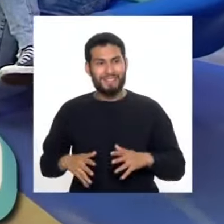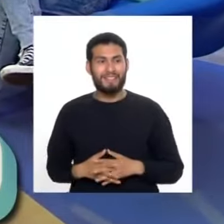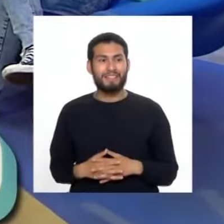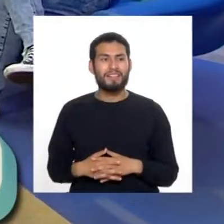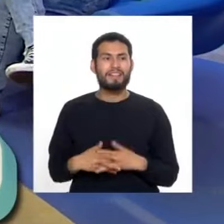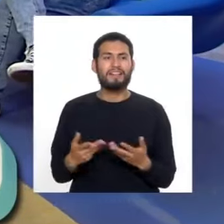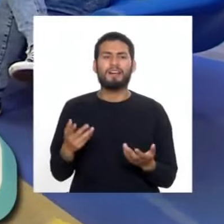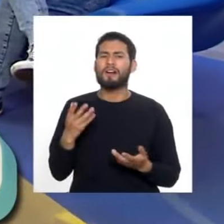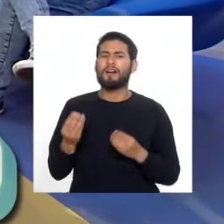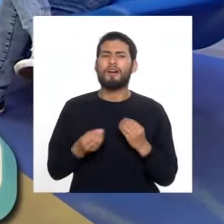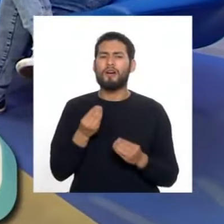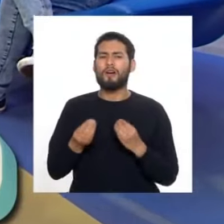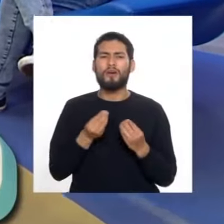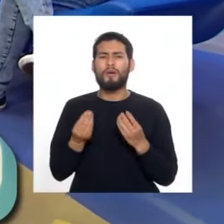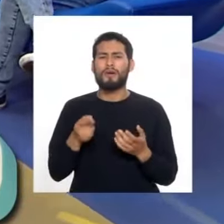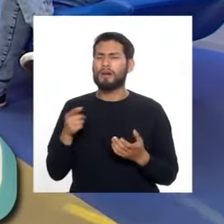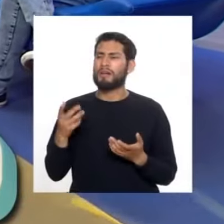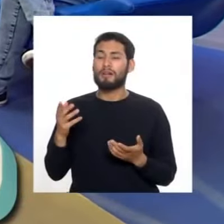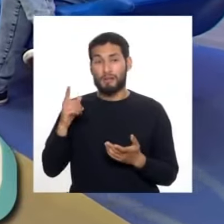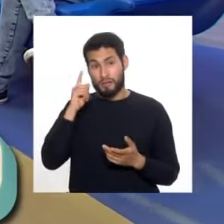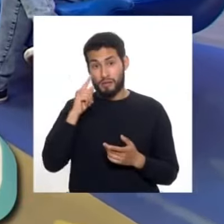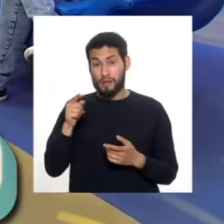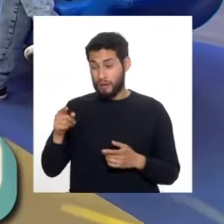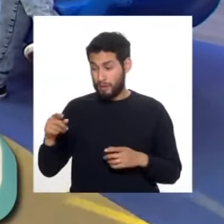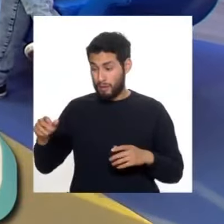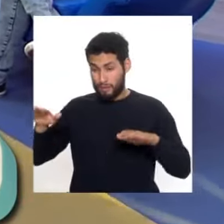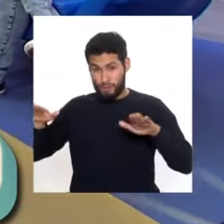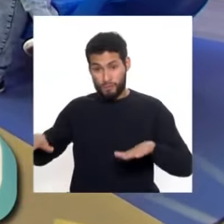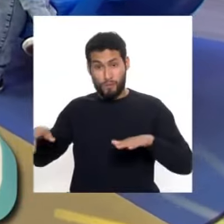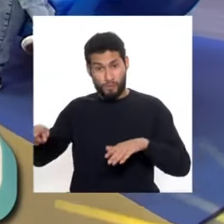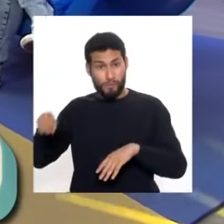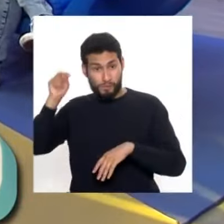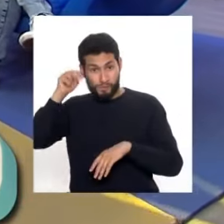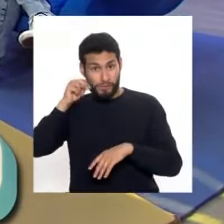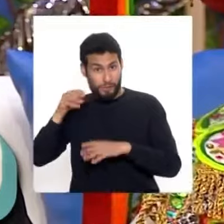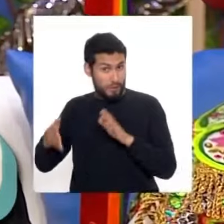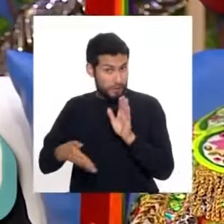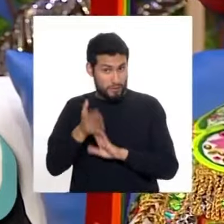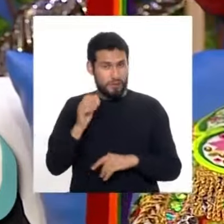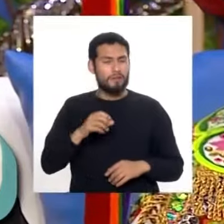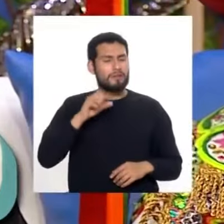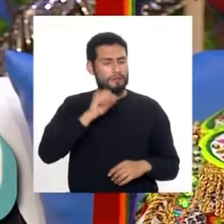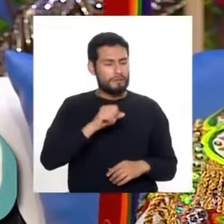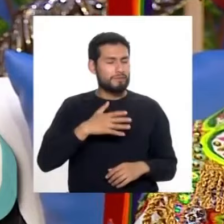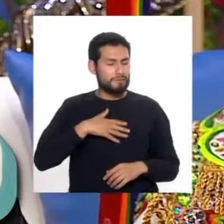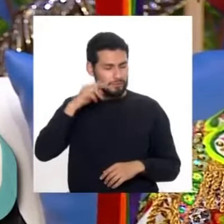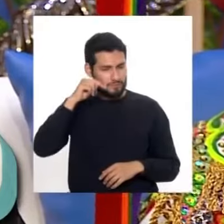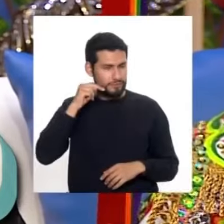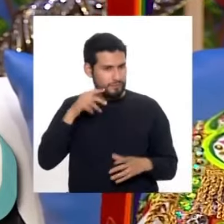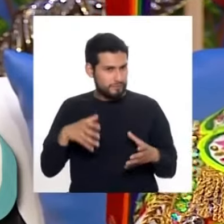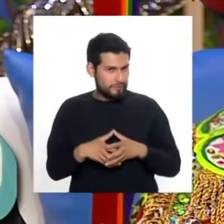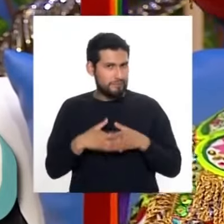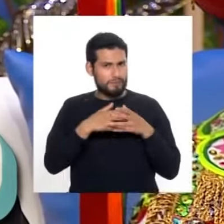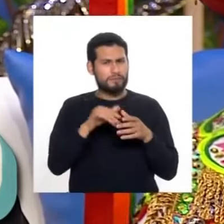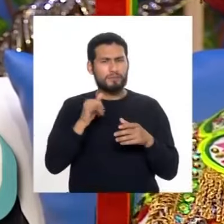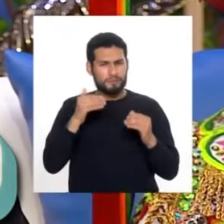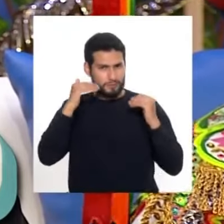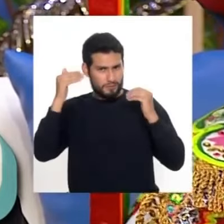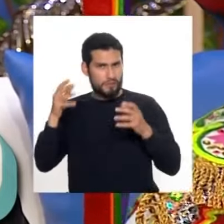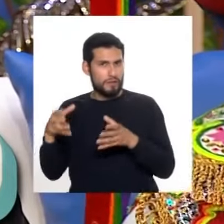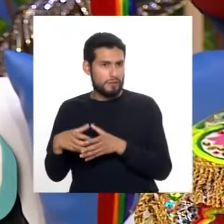¿cómo va a ser esta gira? Se va con los pequeños, nos estaba contando. Sí, justamente, básicamente vamos a ir con los pequeños y también mayores.